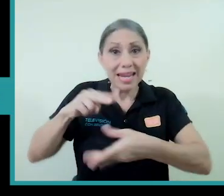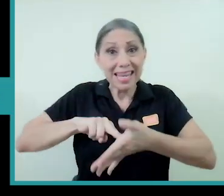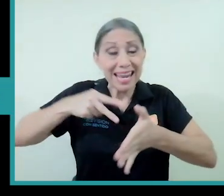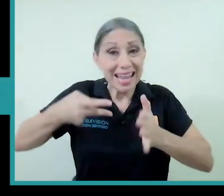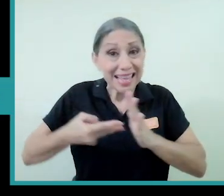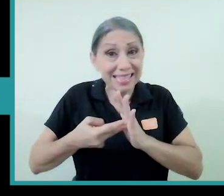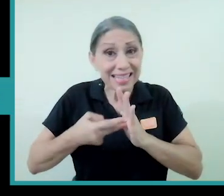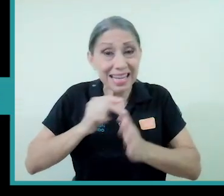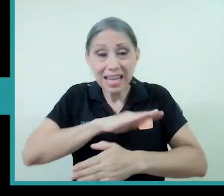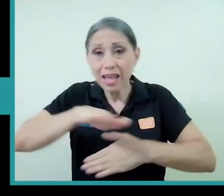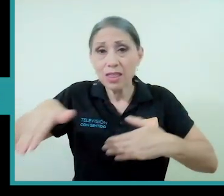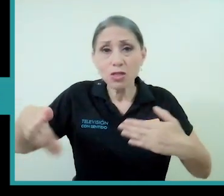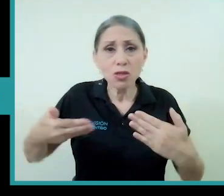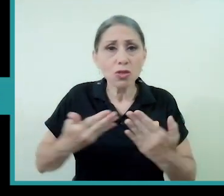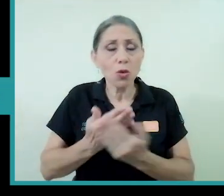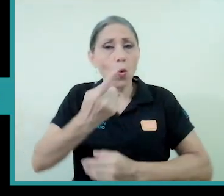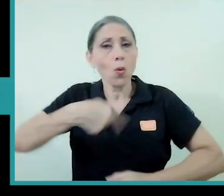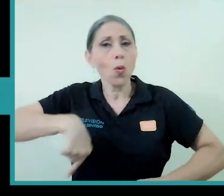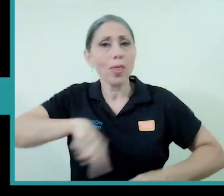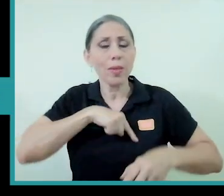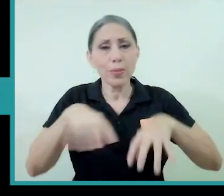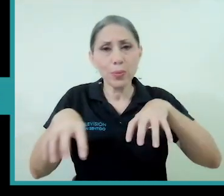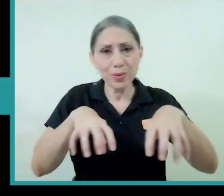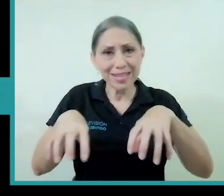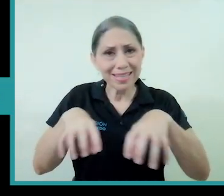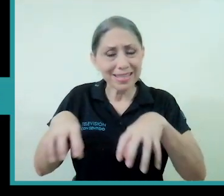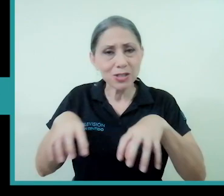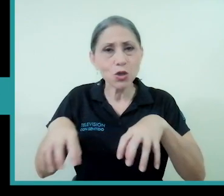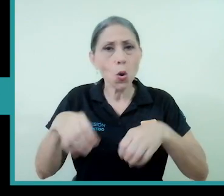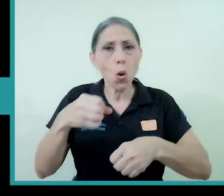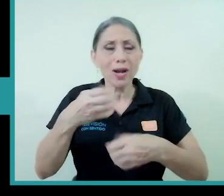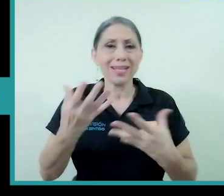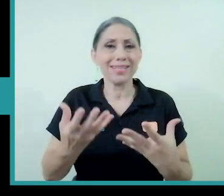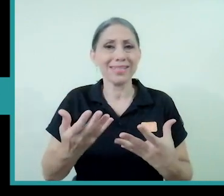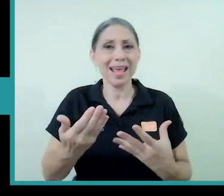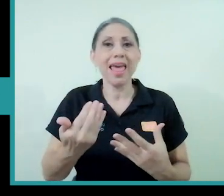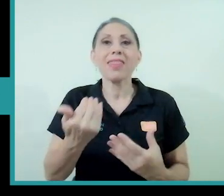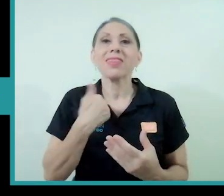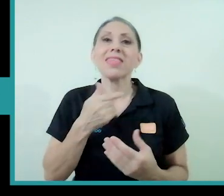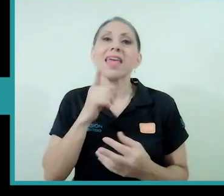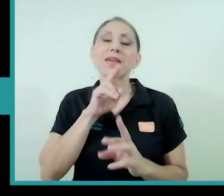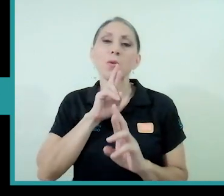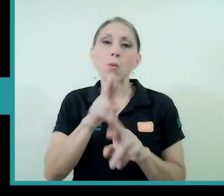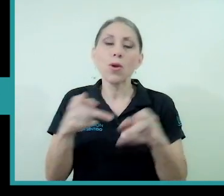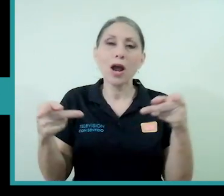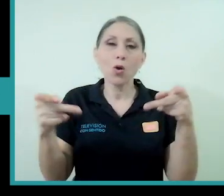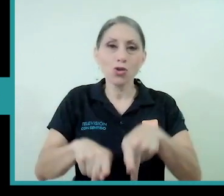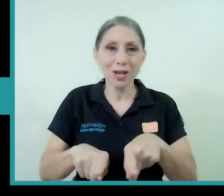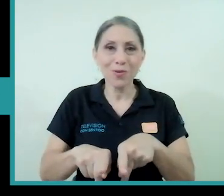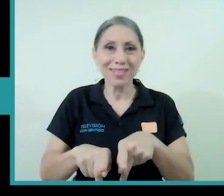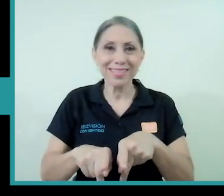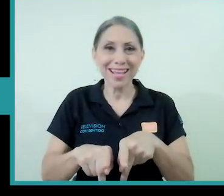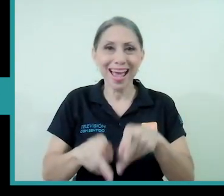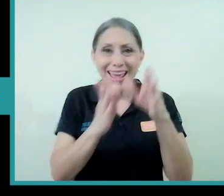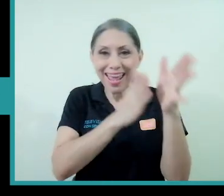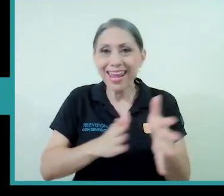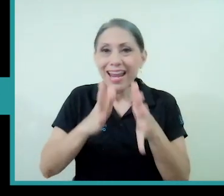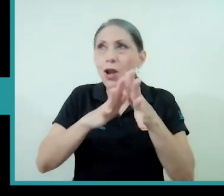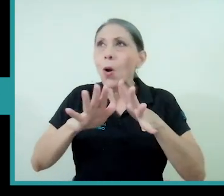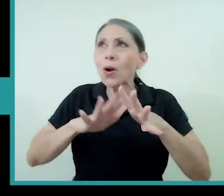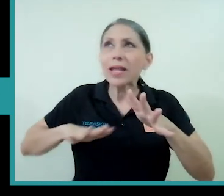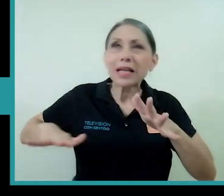todas nuestras acciones tienen una consecuencia en el orden cósmico.